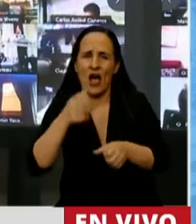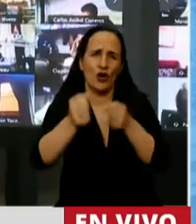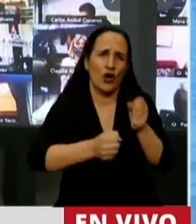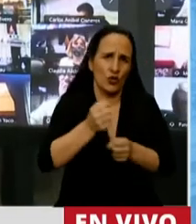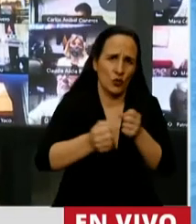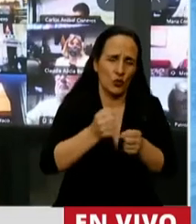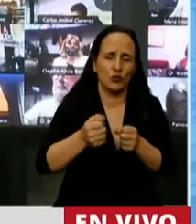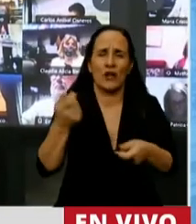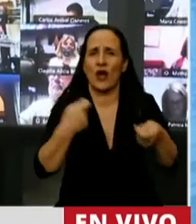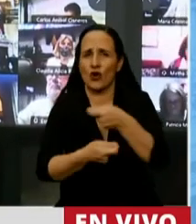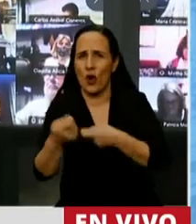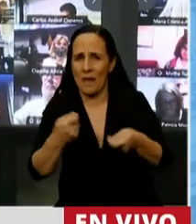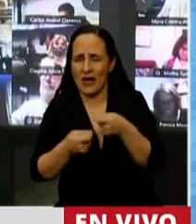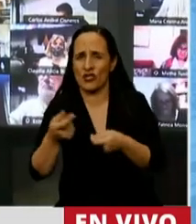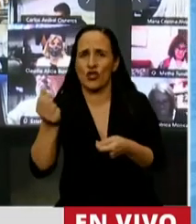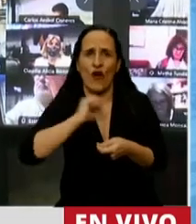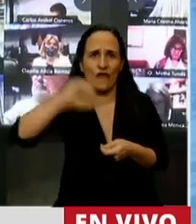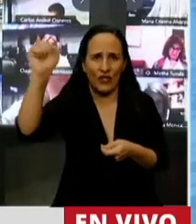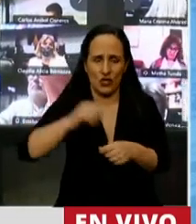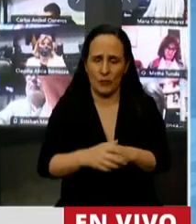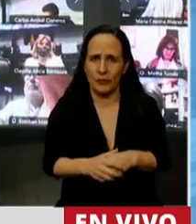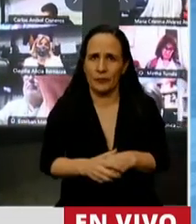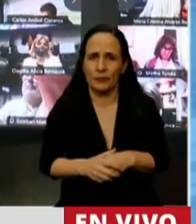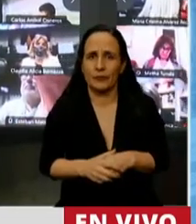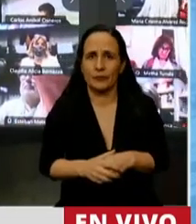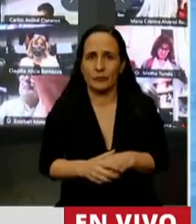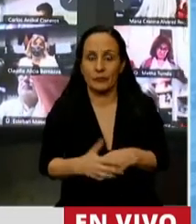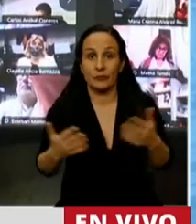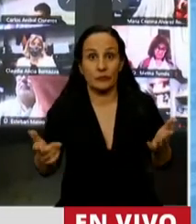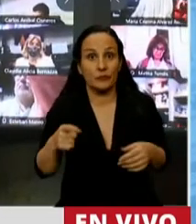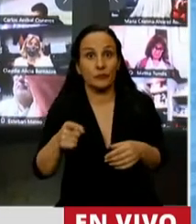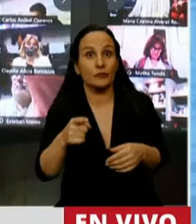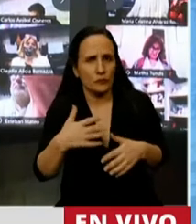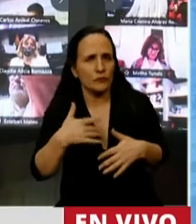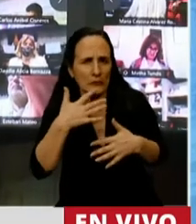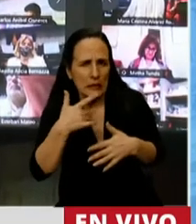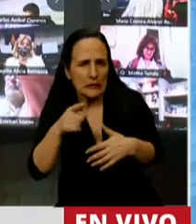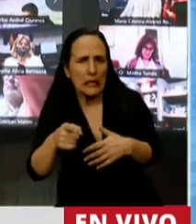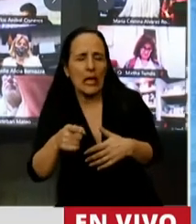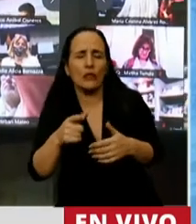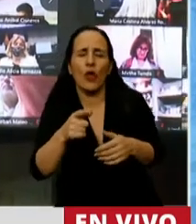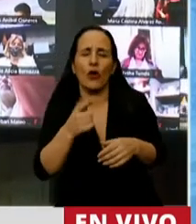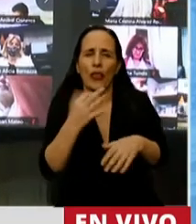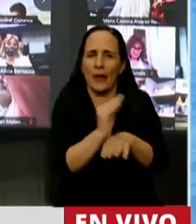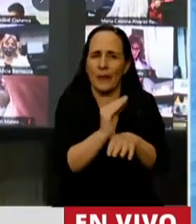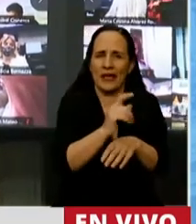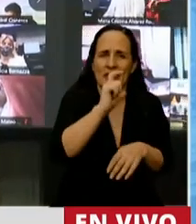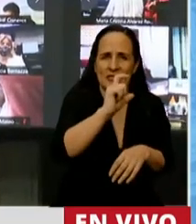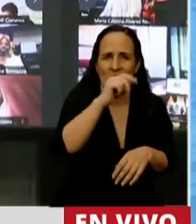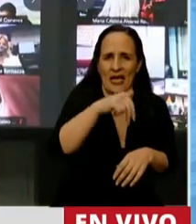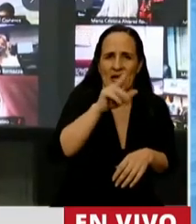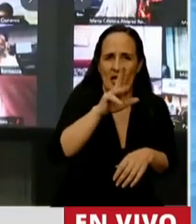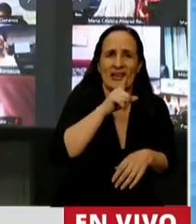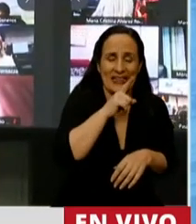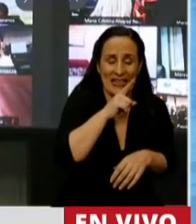comercio y también en la inflación. En este sentido, señor Presidente, y entendiendo la necesidad de sostener la CNRT, propongo una alternativa